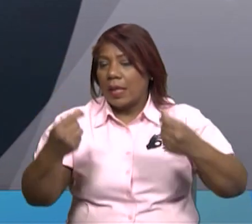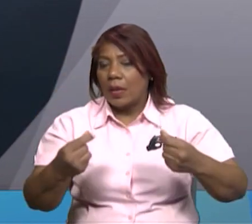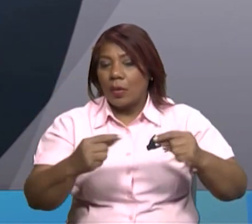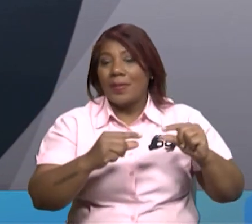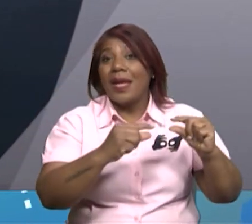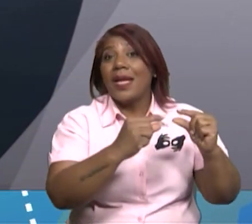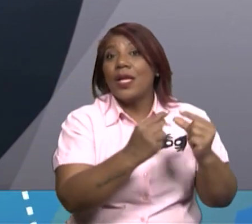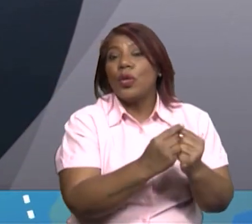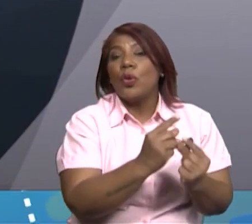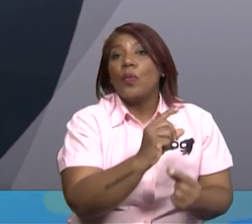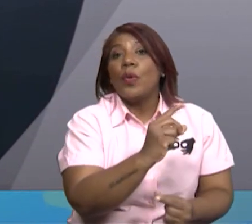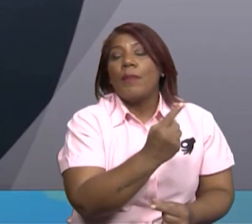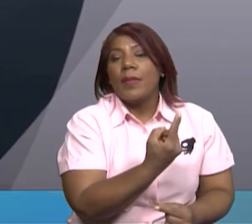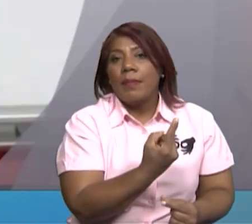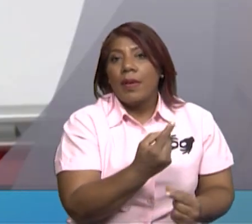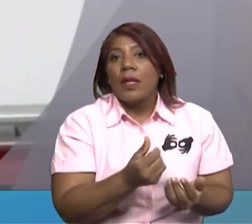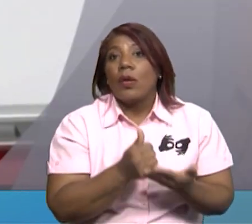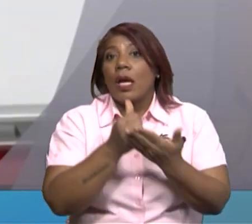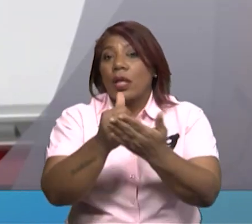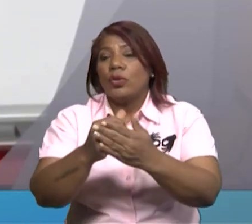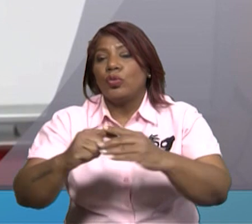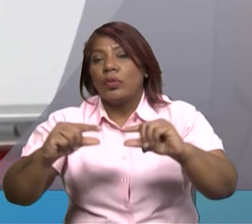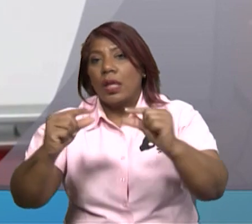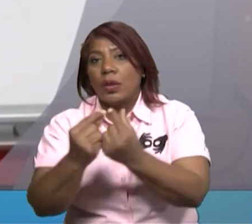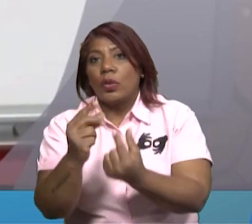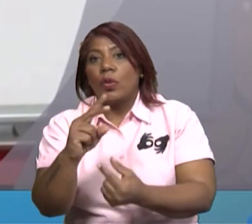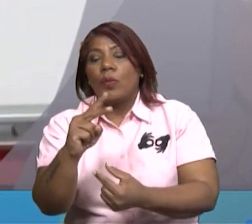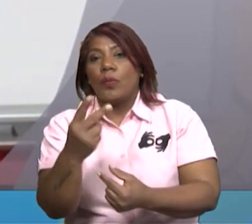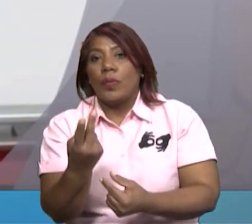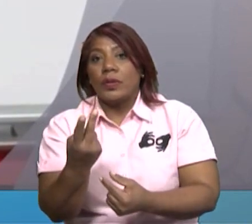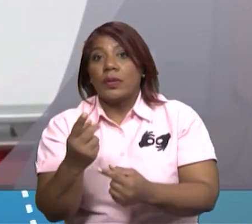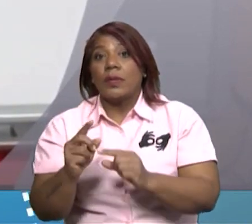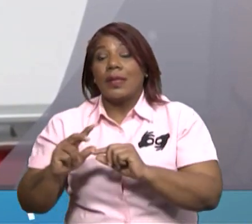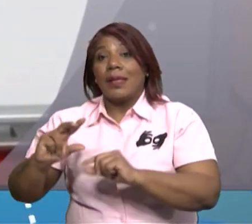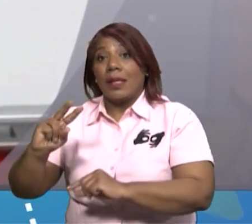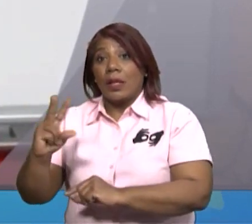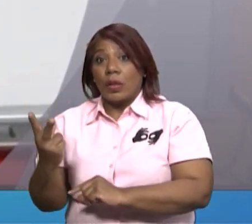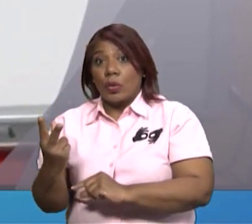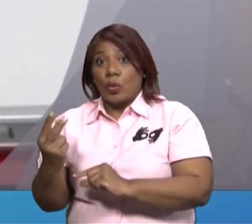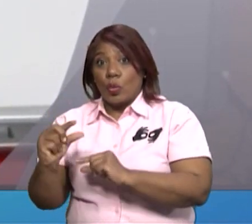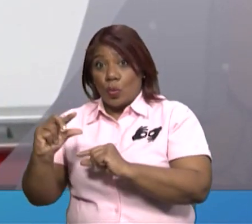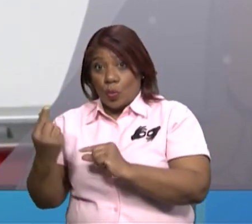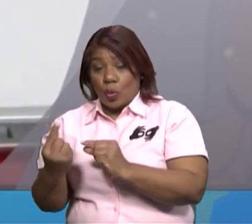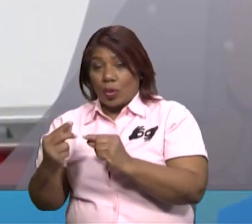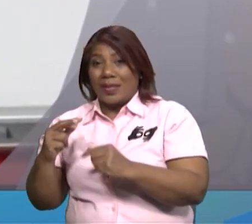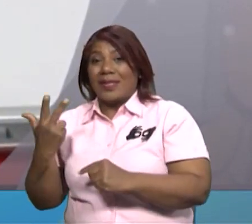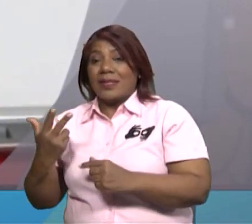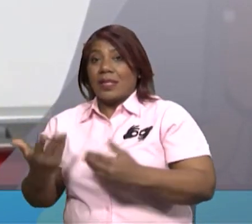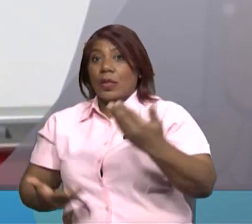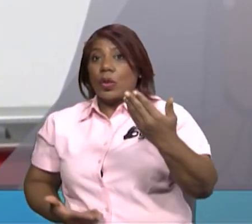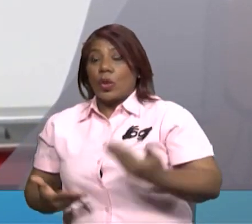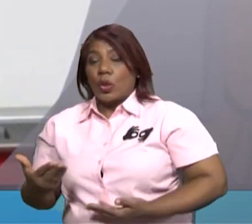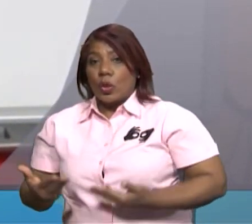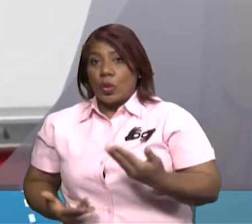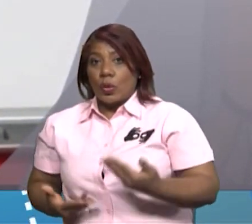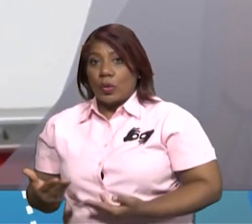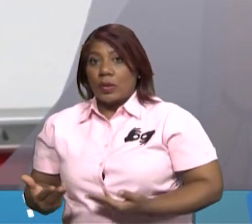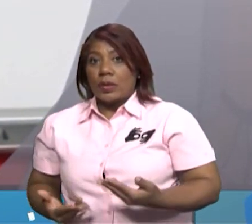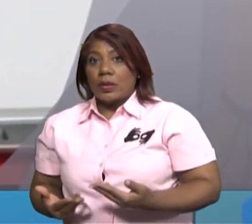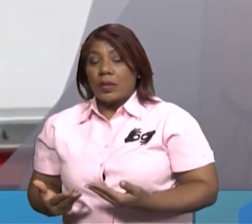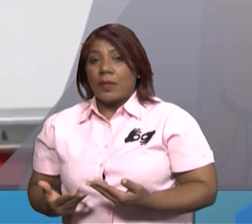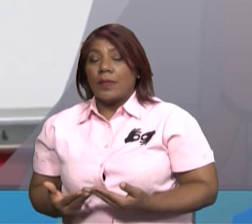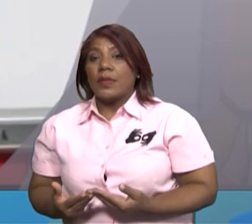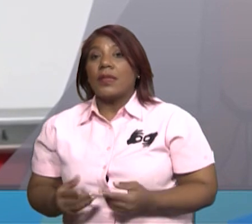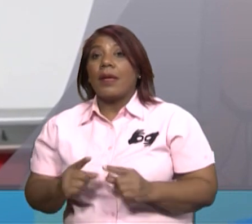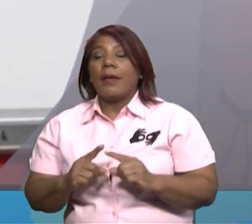acostumbrados los seres humanos. Pero los servicios y las materias primas están siendo